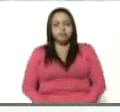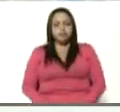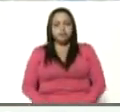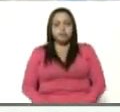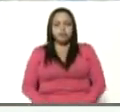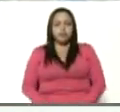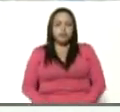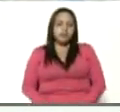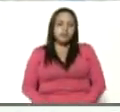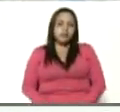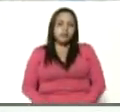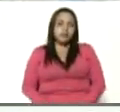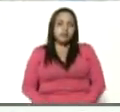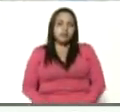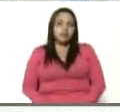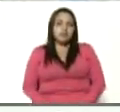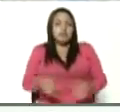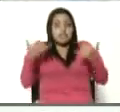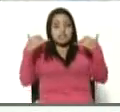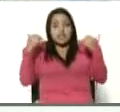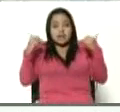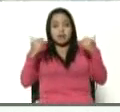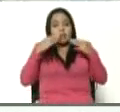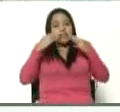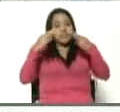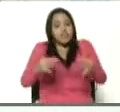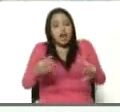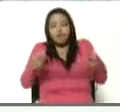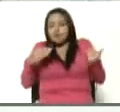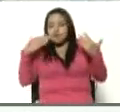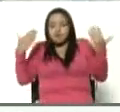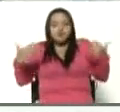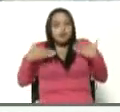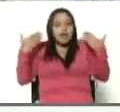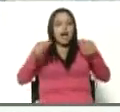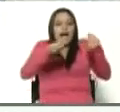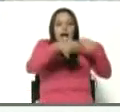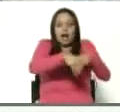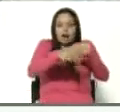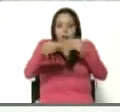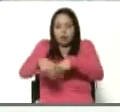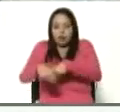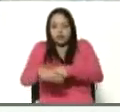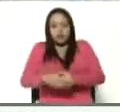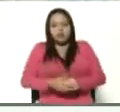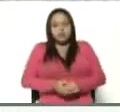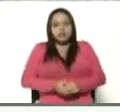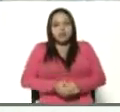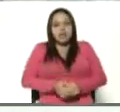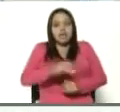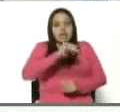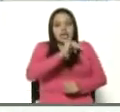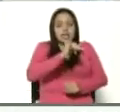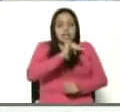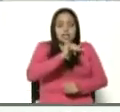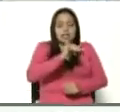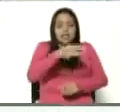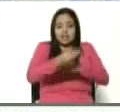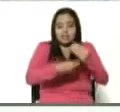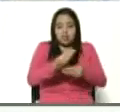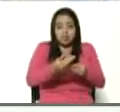Celebramos de verdad con mucha alegría el acuerdo que entre el INSAI y